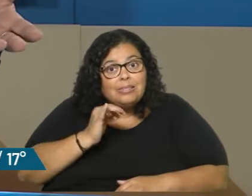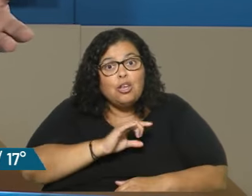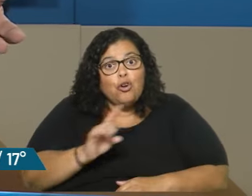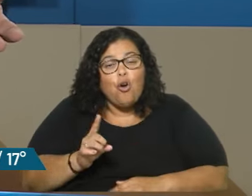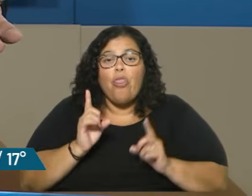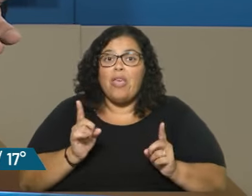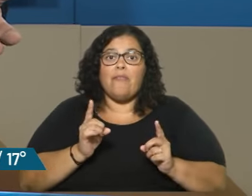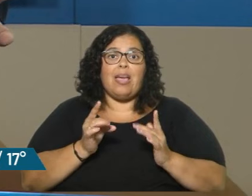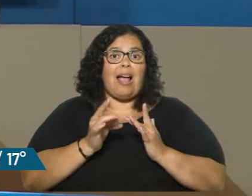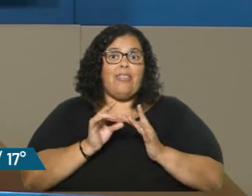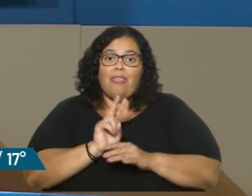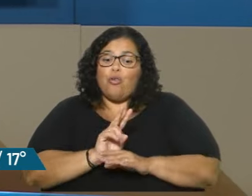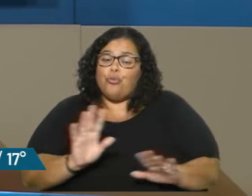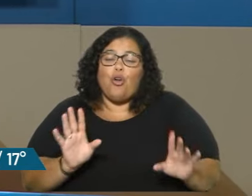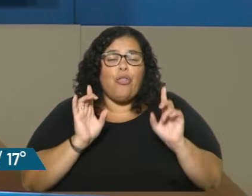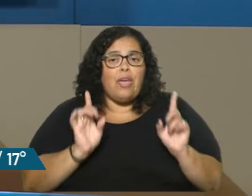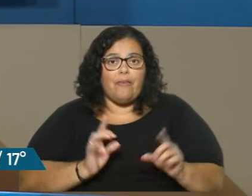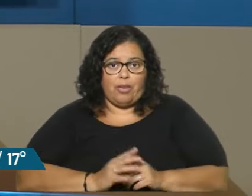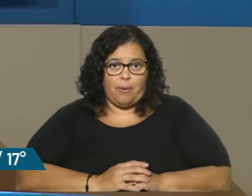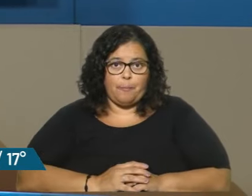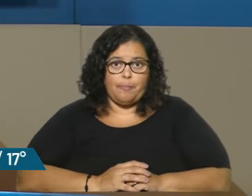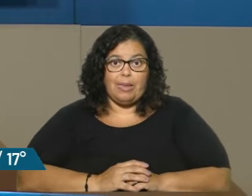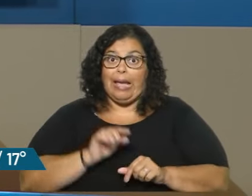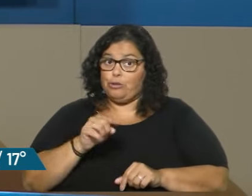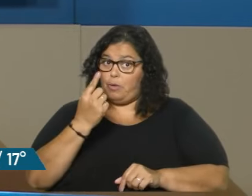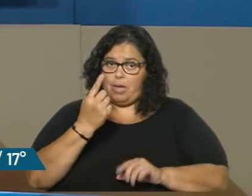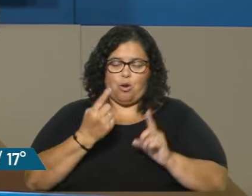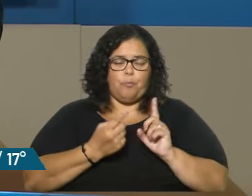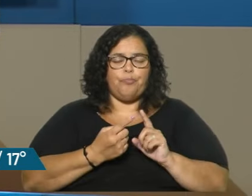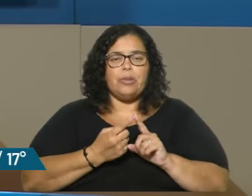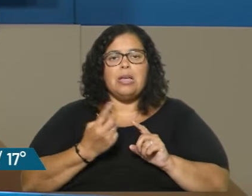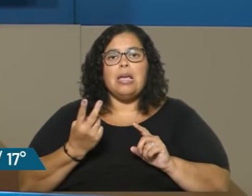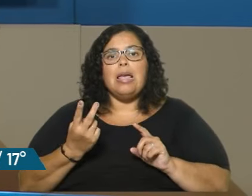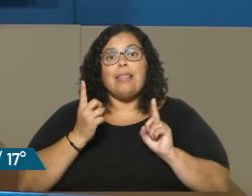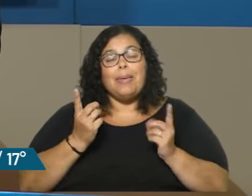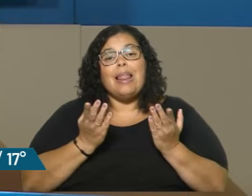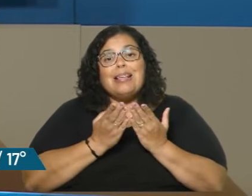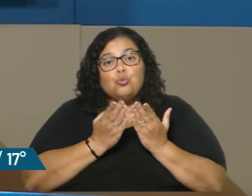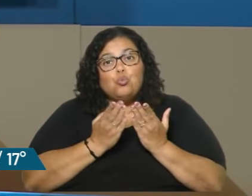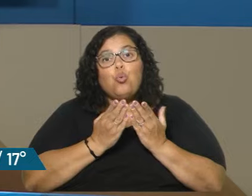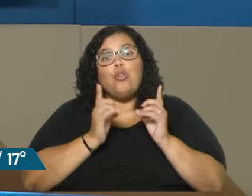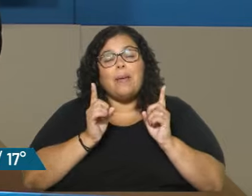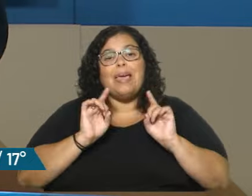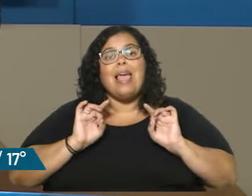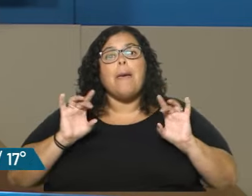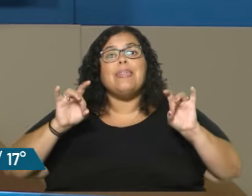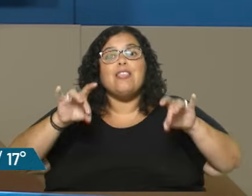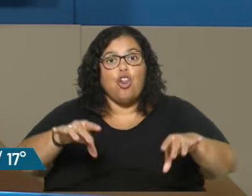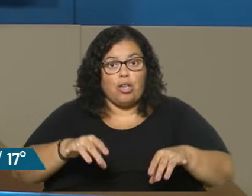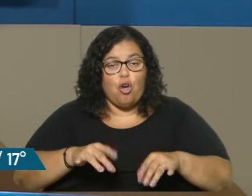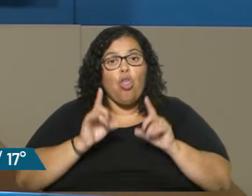de calidad, como quien diría. Eso para empezar, control y estudios epidemiológicos. Un